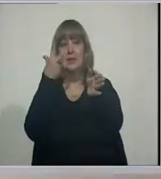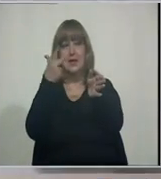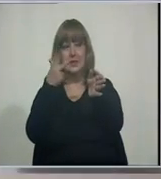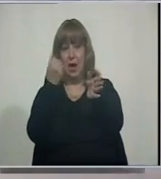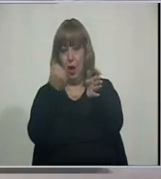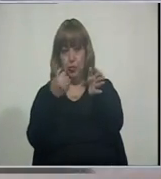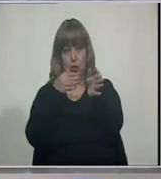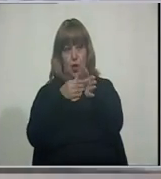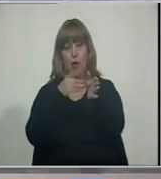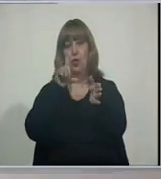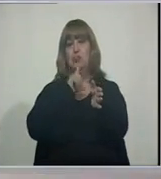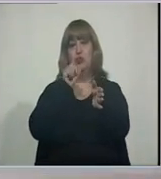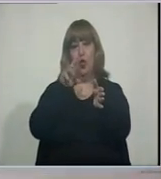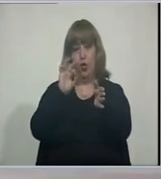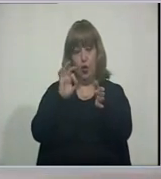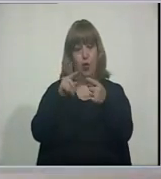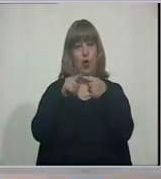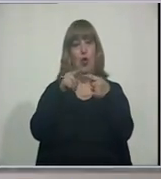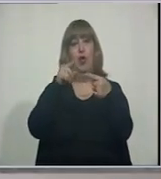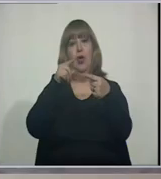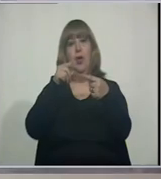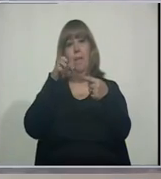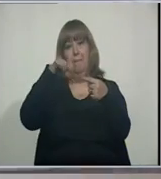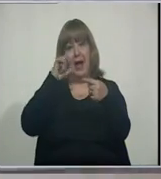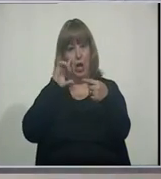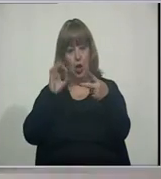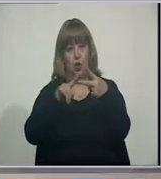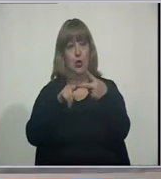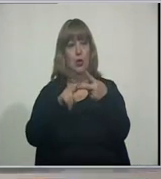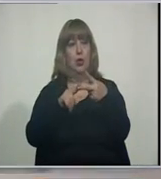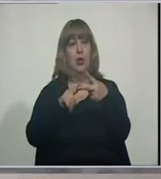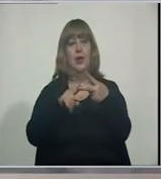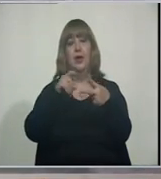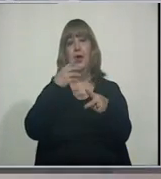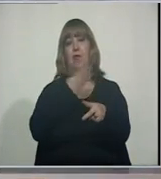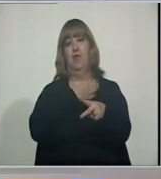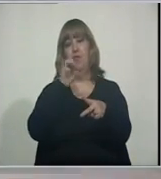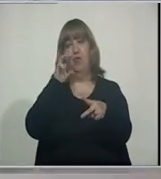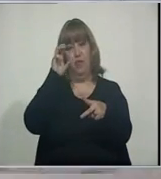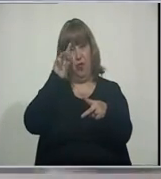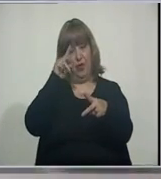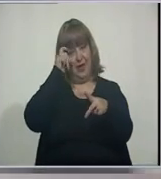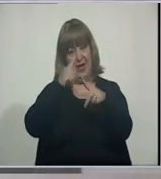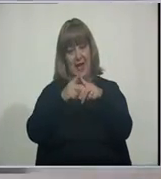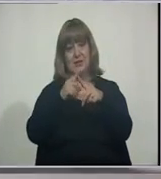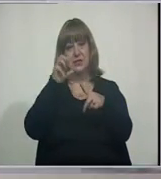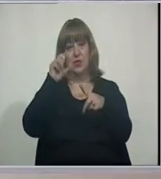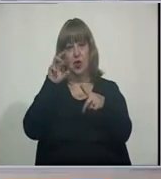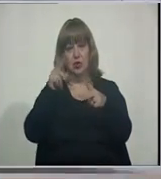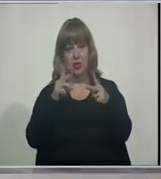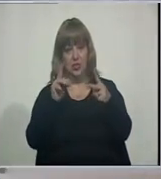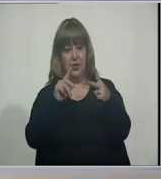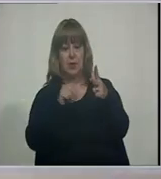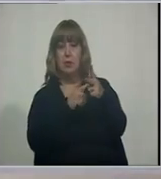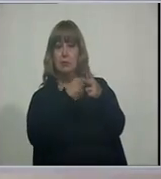Una Toro, un Palio Y una Ford Escort Que, bueno, es el clásico accidente